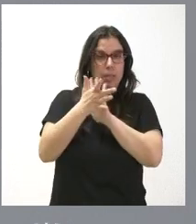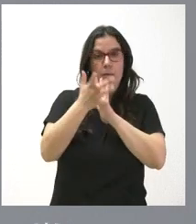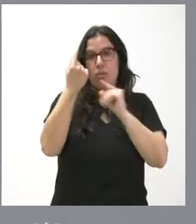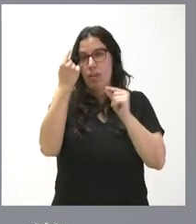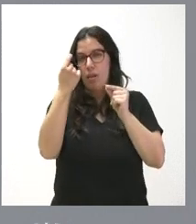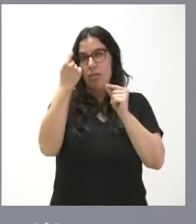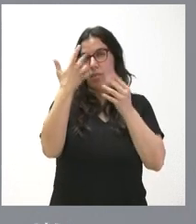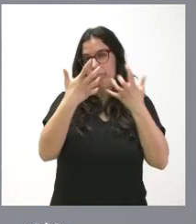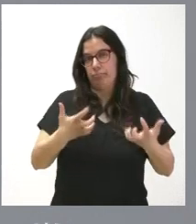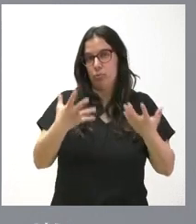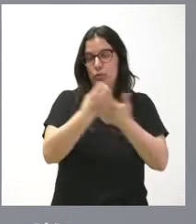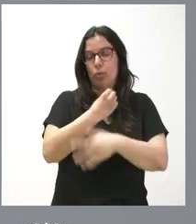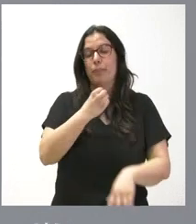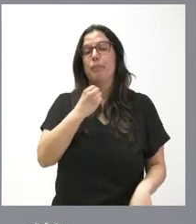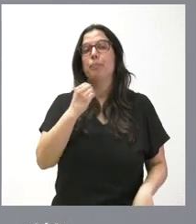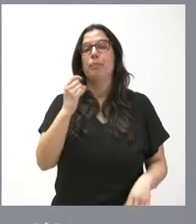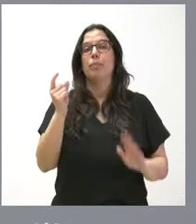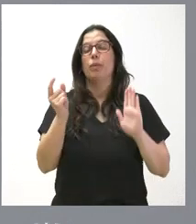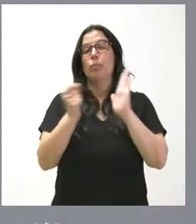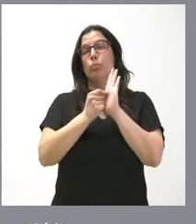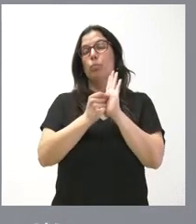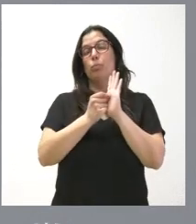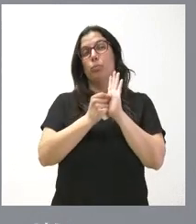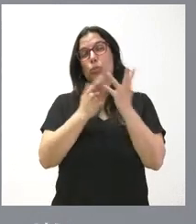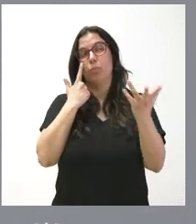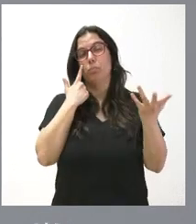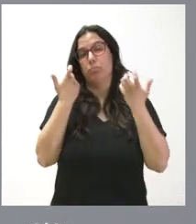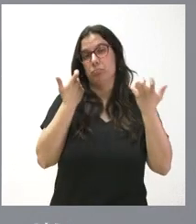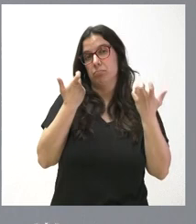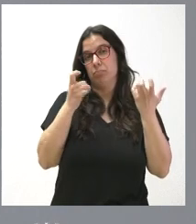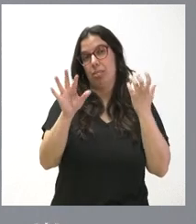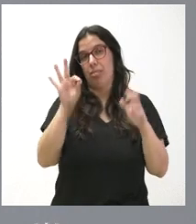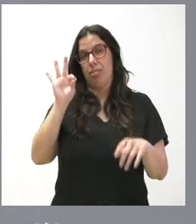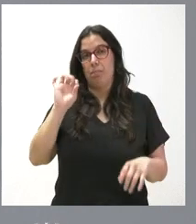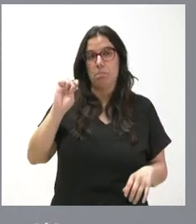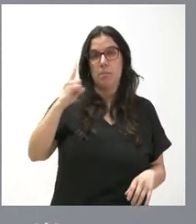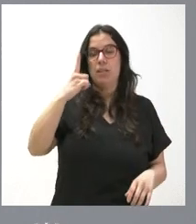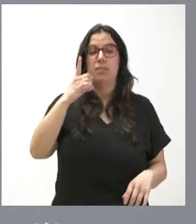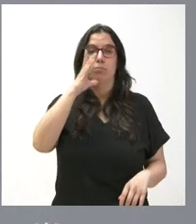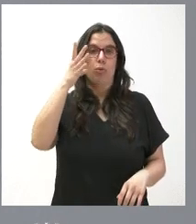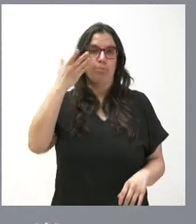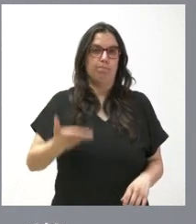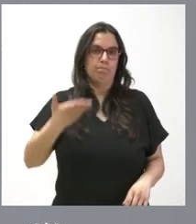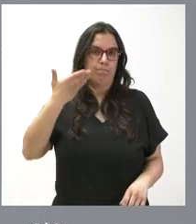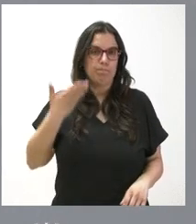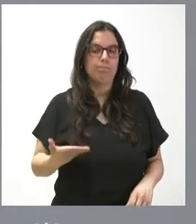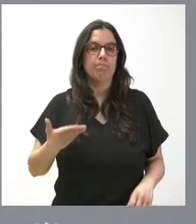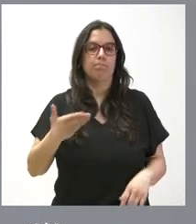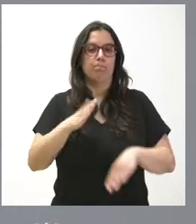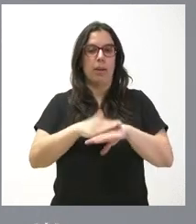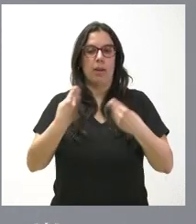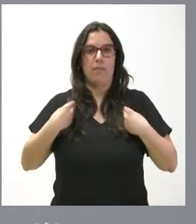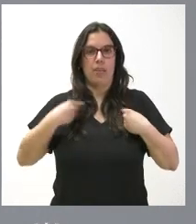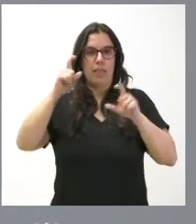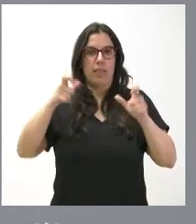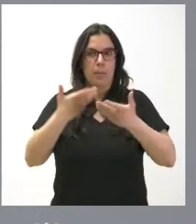los mismos. El punto más relevante, por su importancia quizá para la vida de las personas